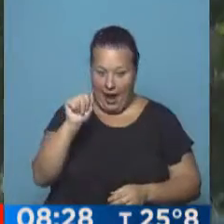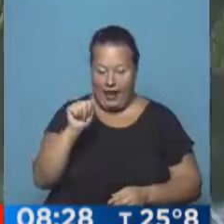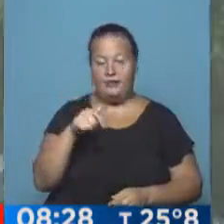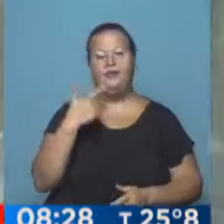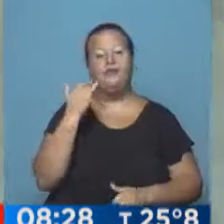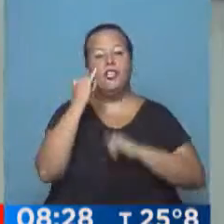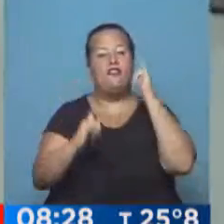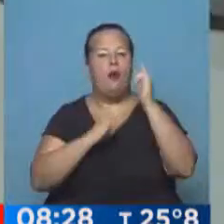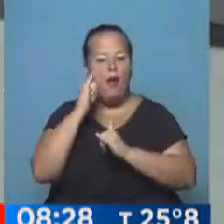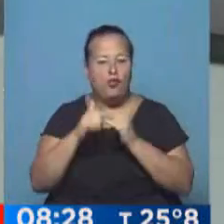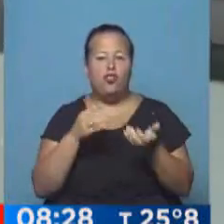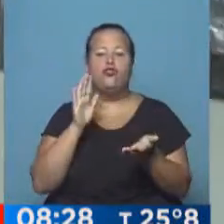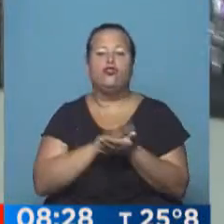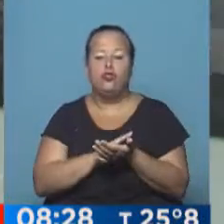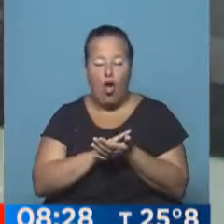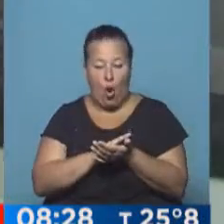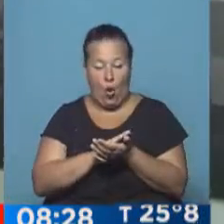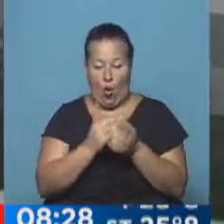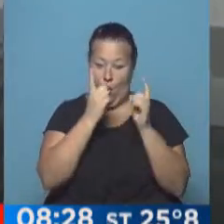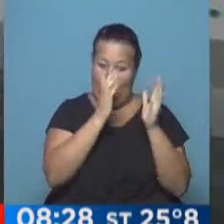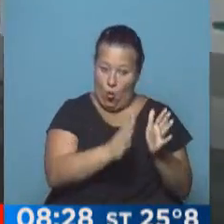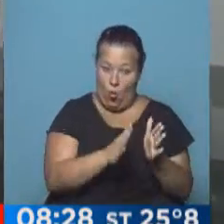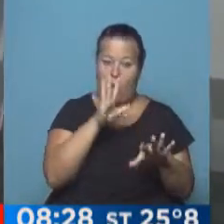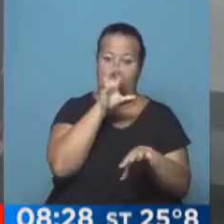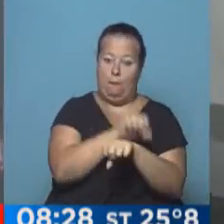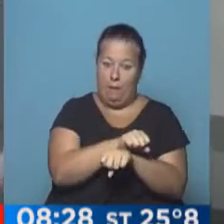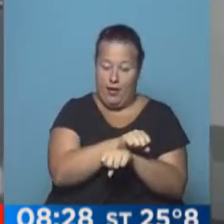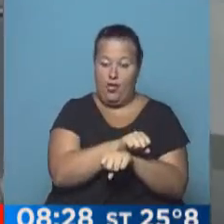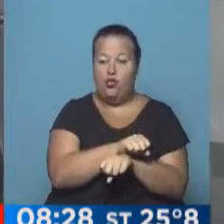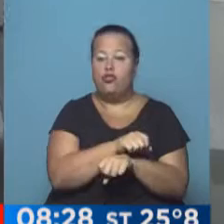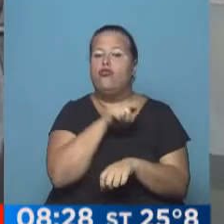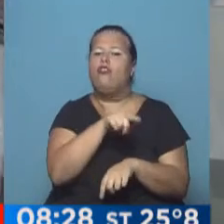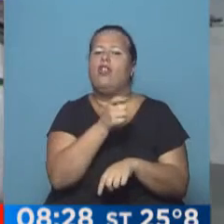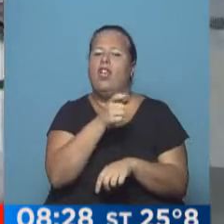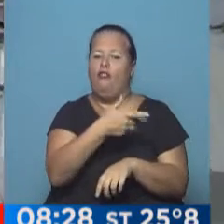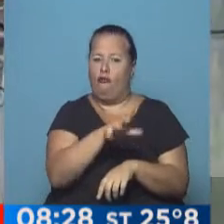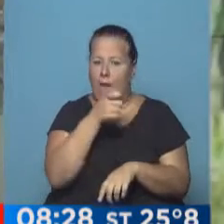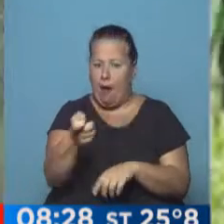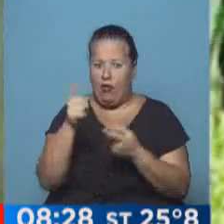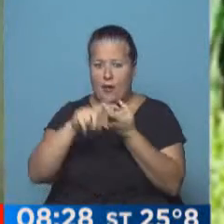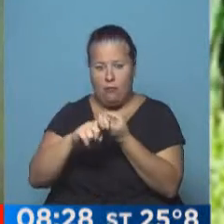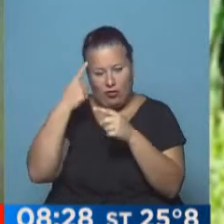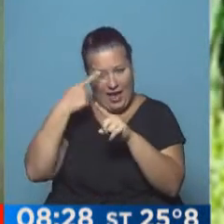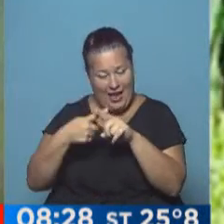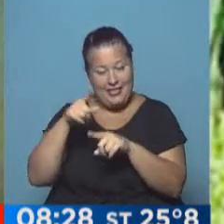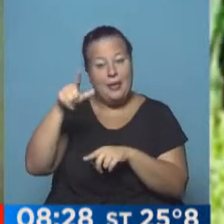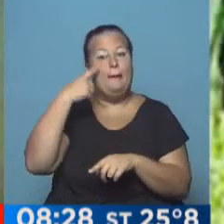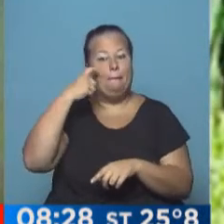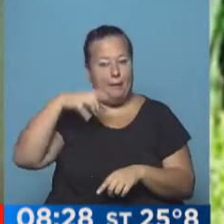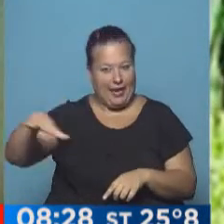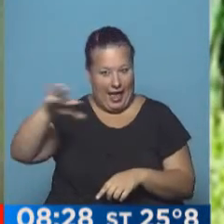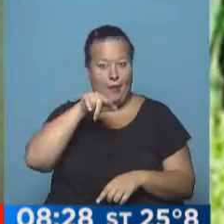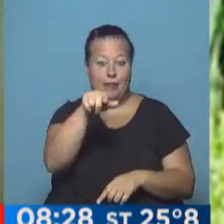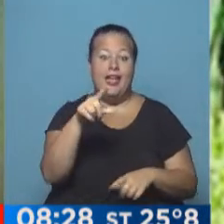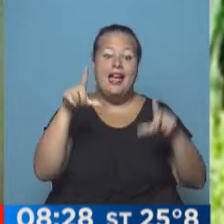Con las informaciones que tienen que ver una con la detención de quien habría asesinado a su expareja en Pilar. Este